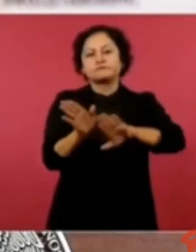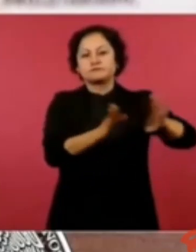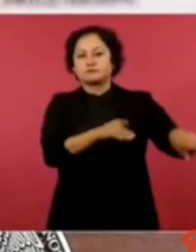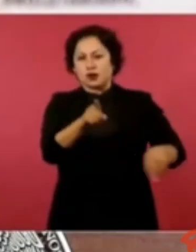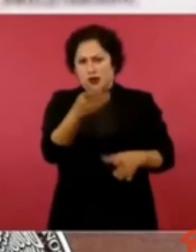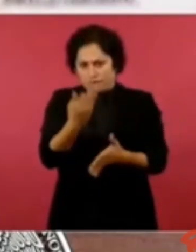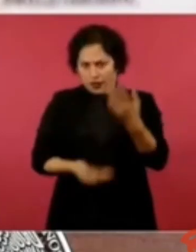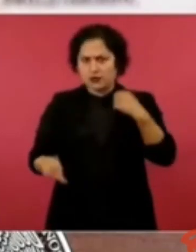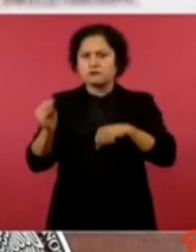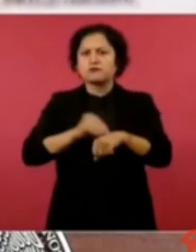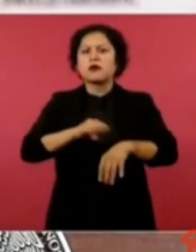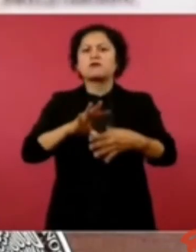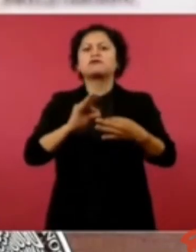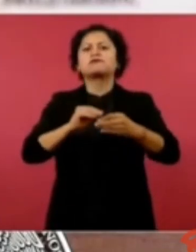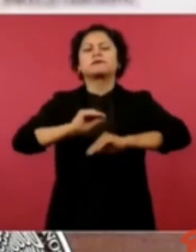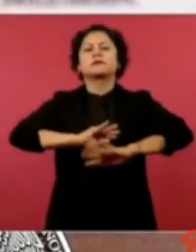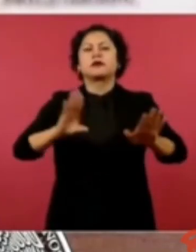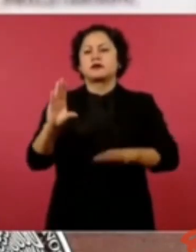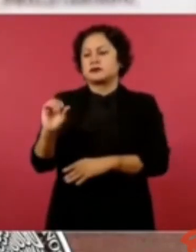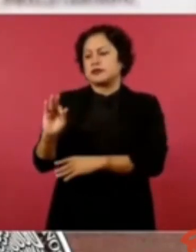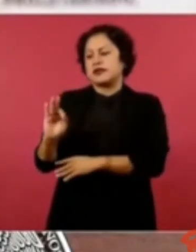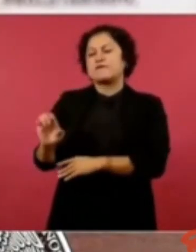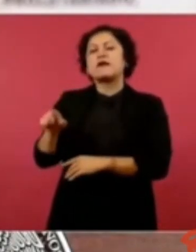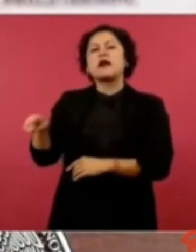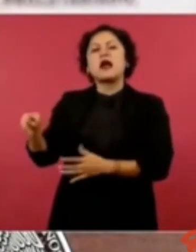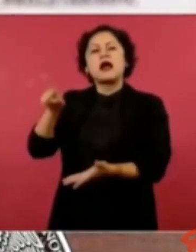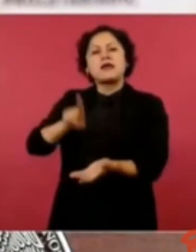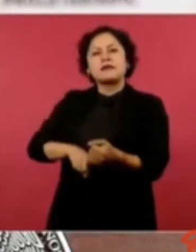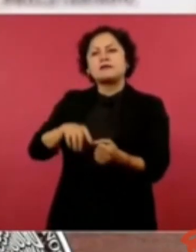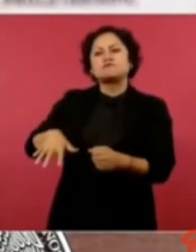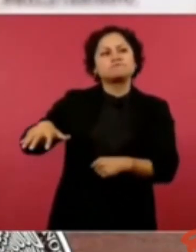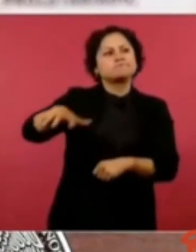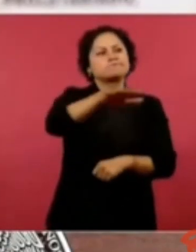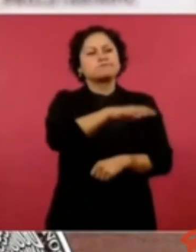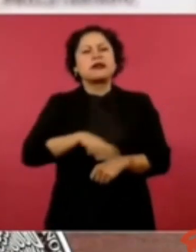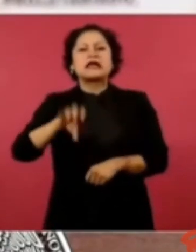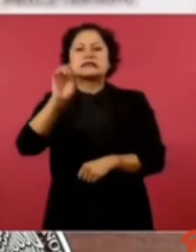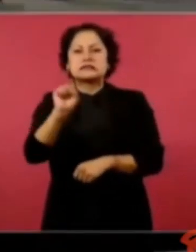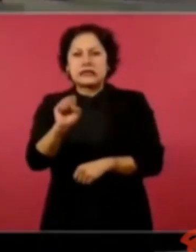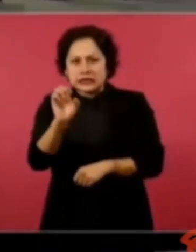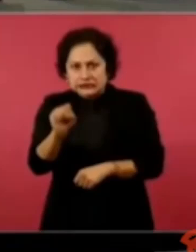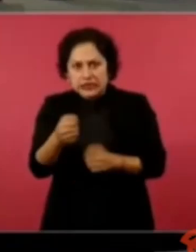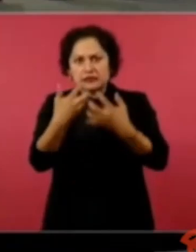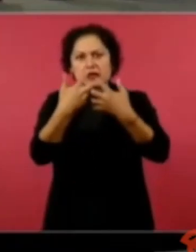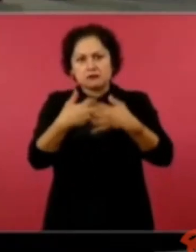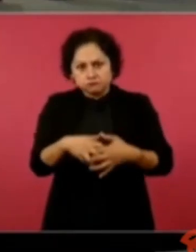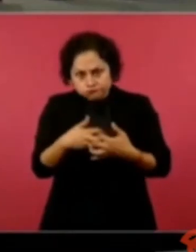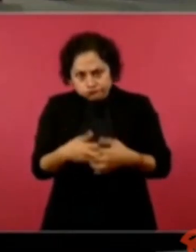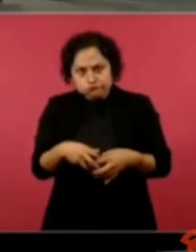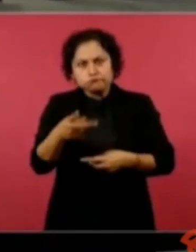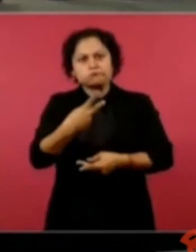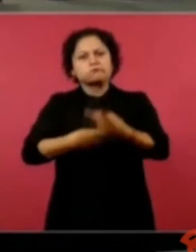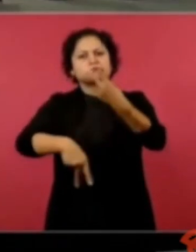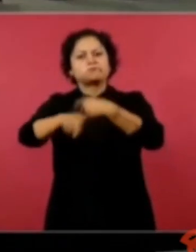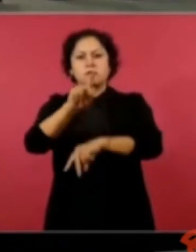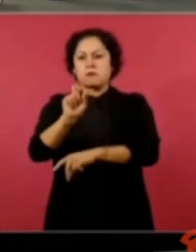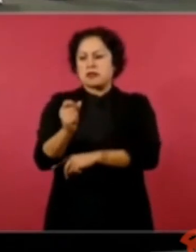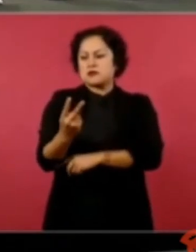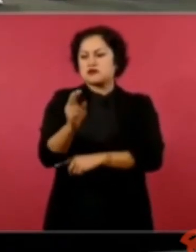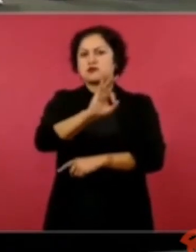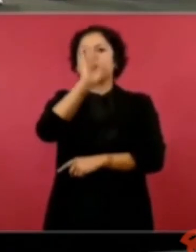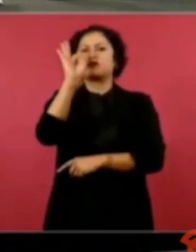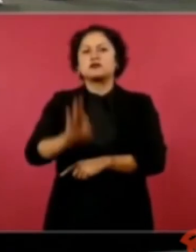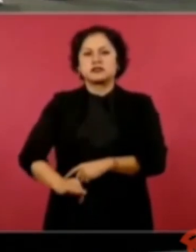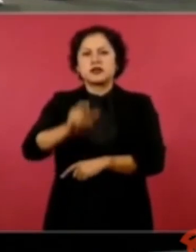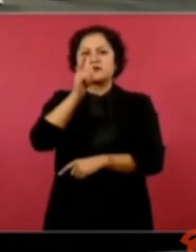cuenta con 60 centrales hidroeléctricas, que aportan el 22% de la energía que inyecta la empresa